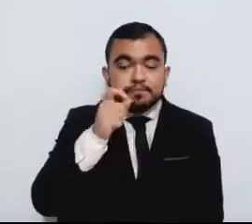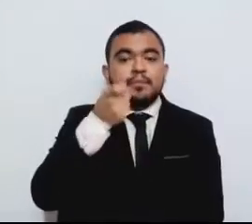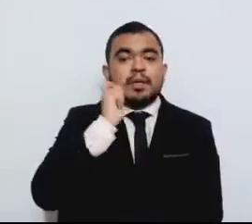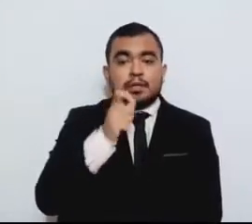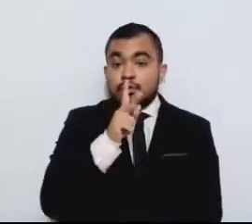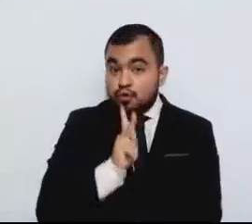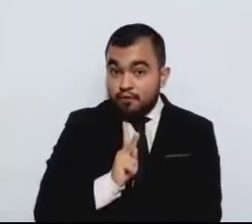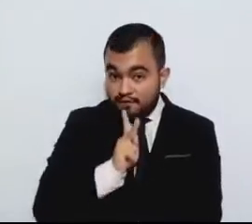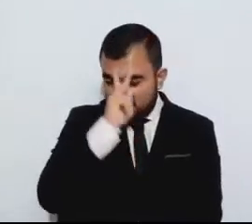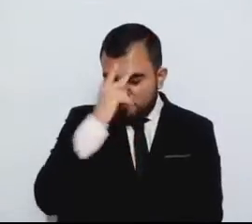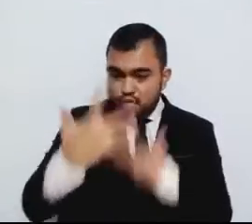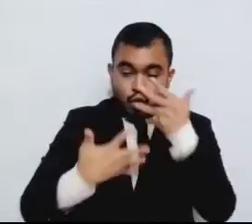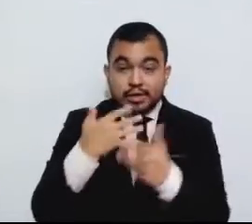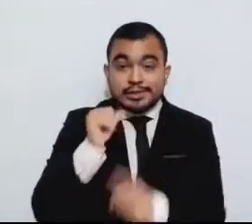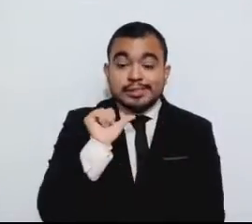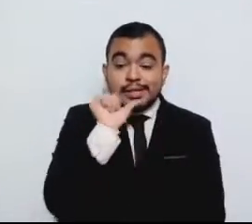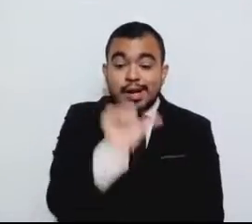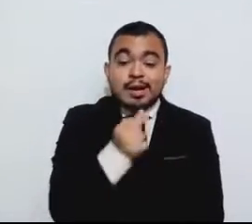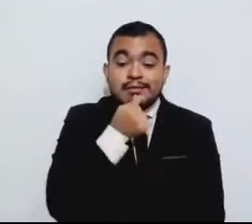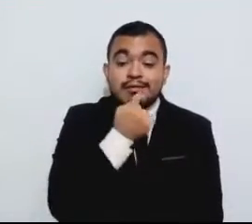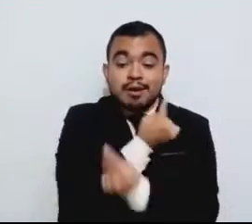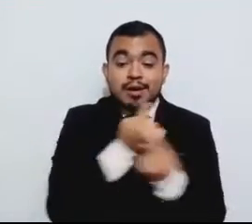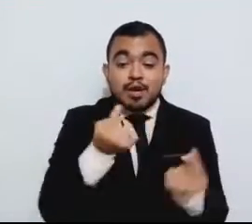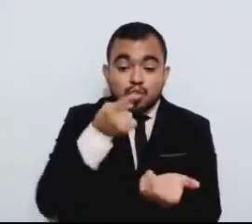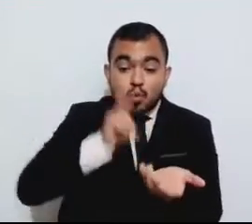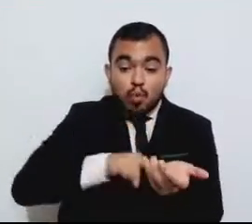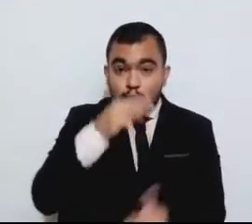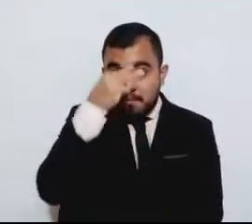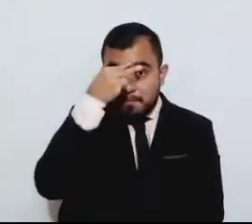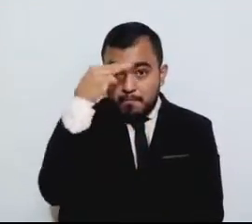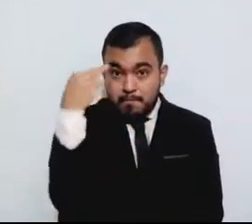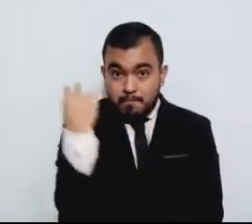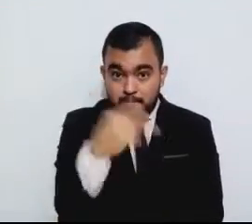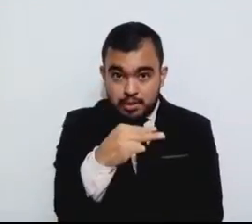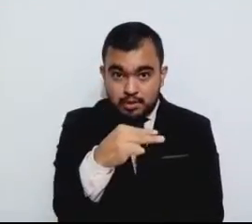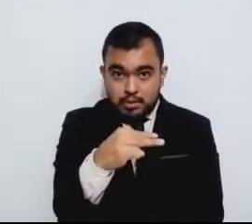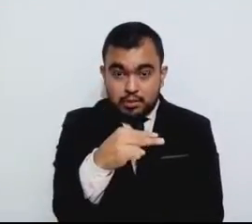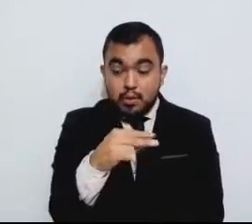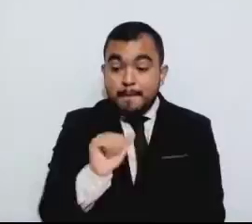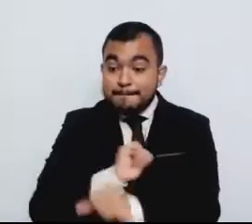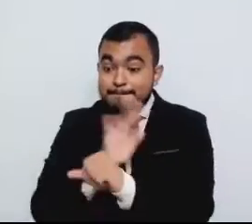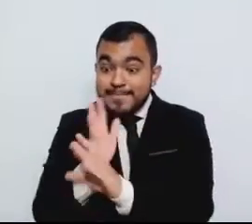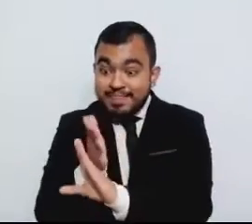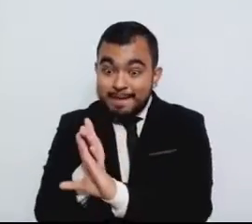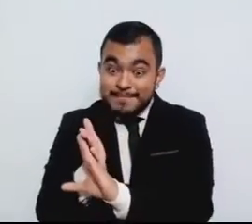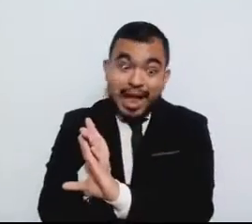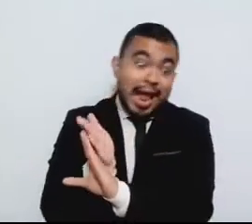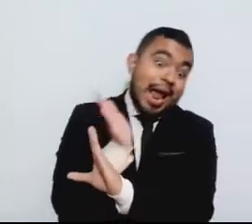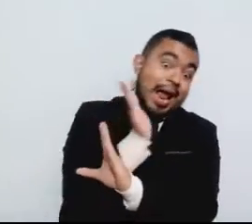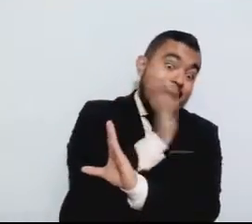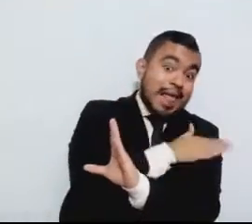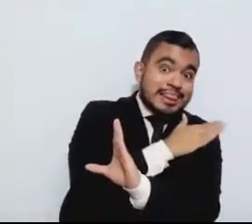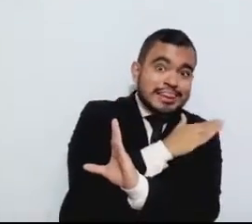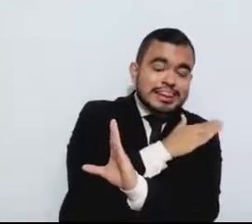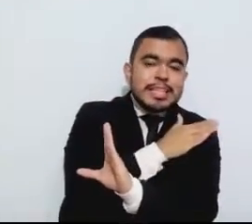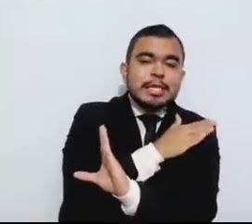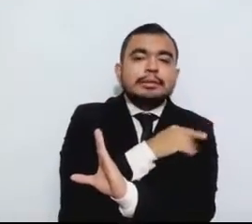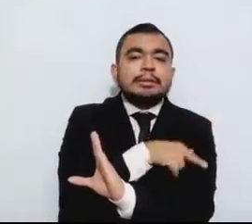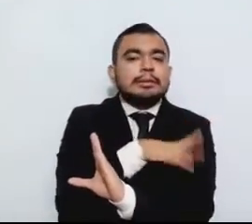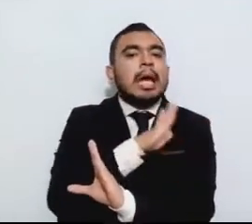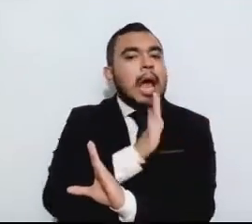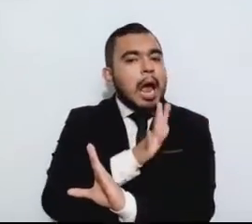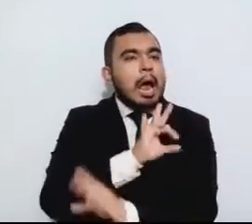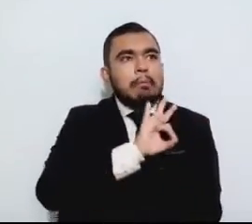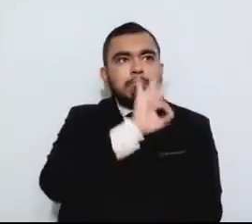México, antes de ser implementadas los medios de confinamiento por la pandemia, ya indicaban niveles